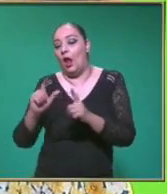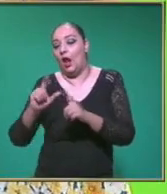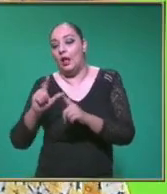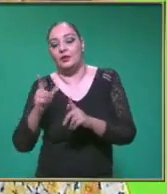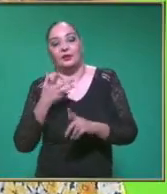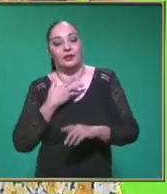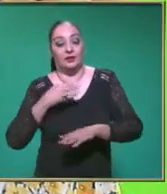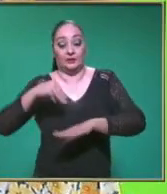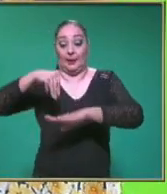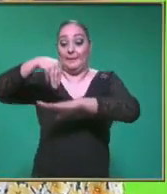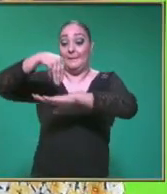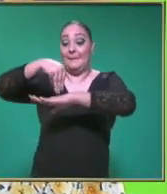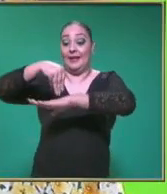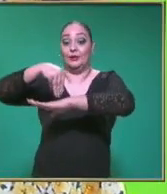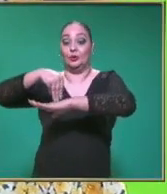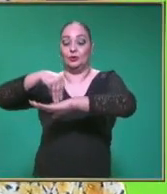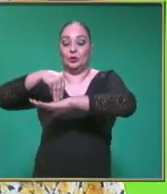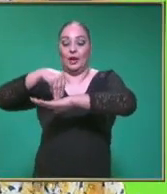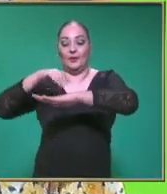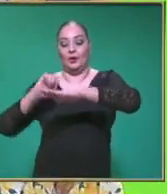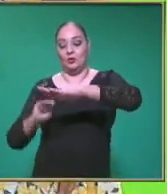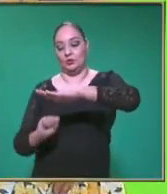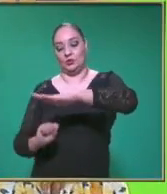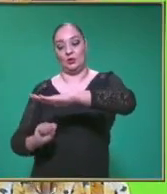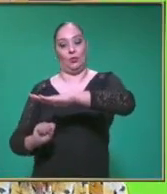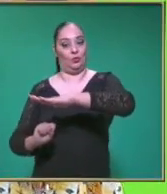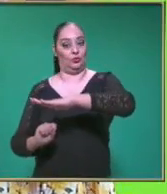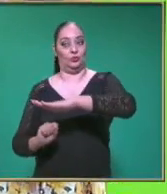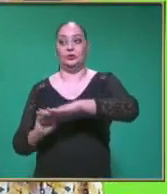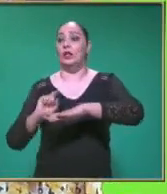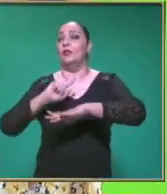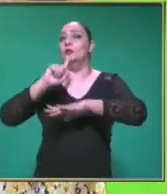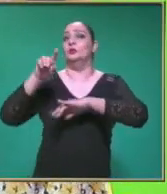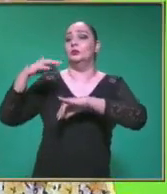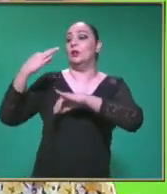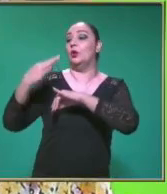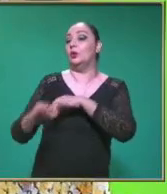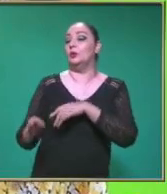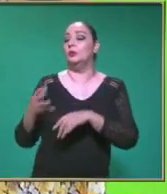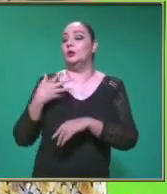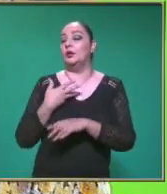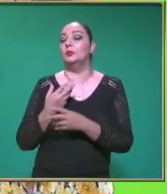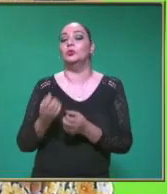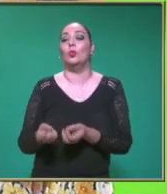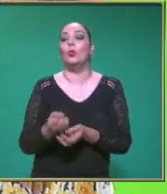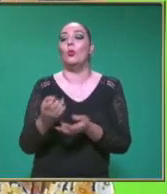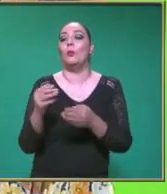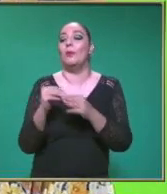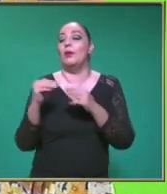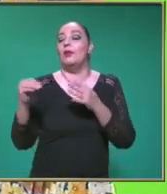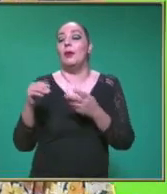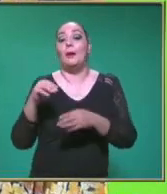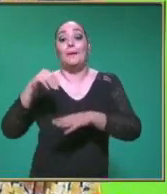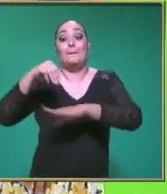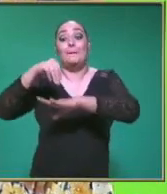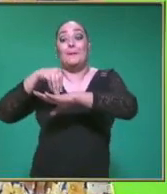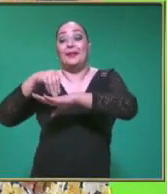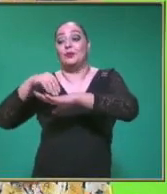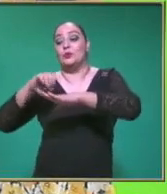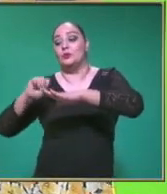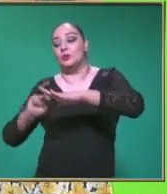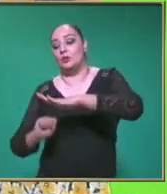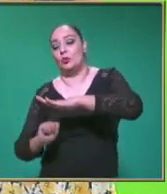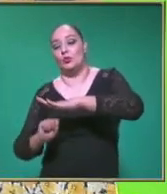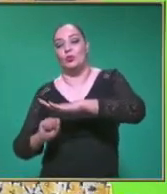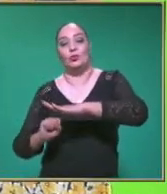metros Y en la parte de abajo Se quedan los segundos Y al final Nos queda la unidad de medida Metros por segundo Que es